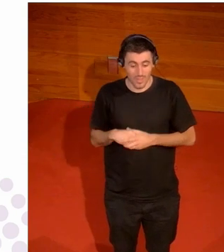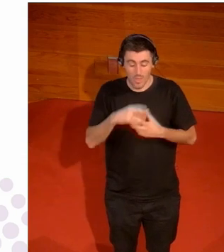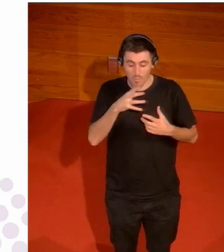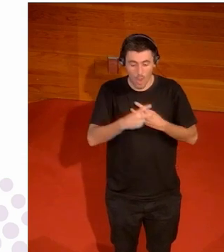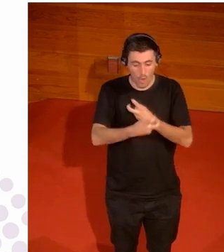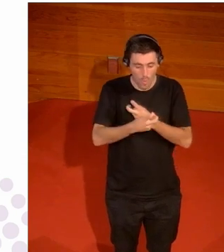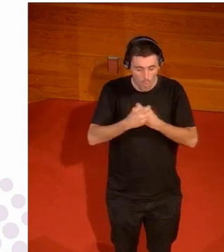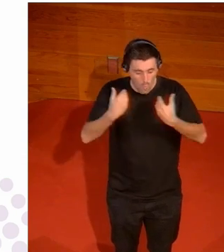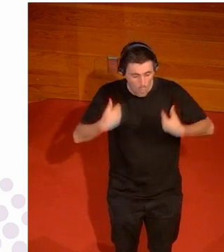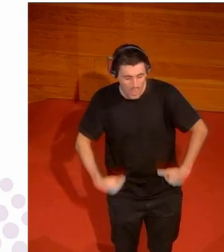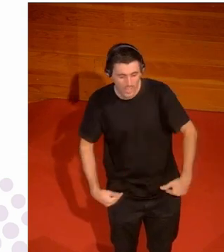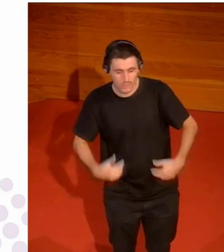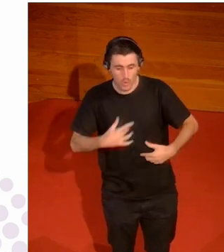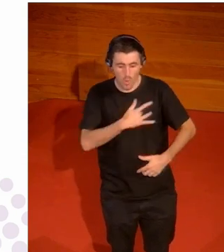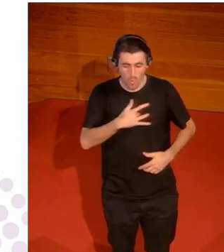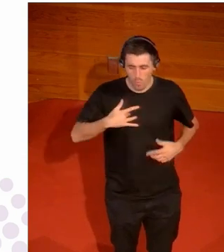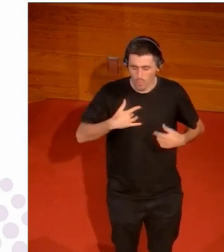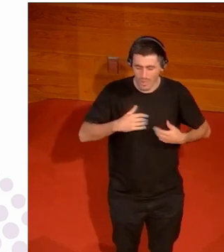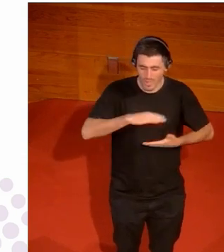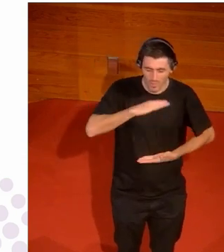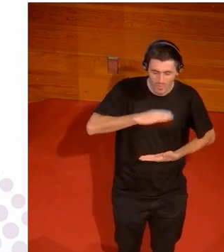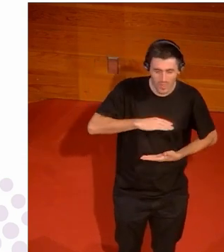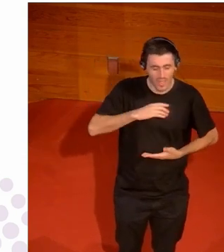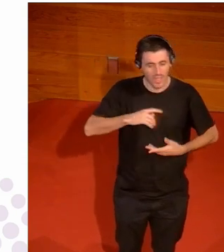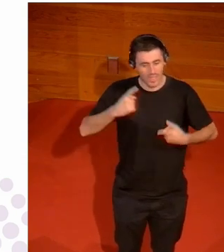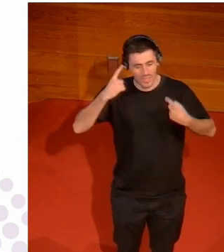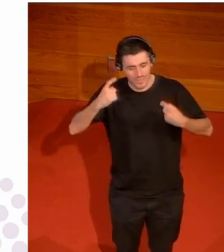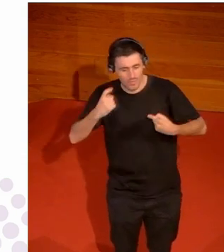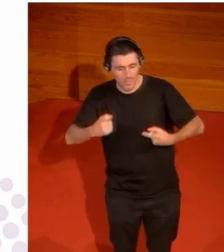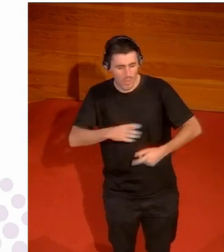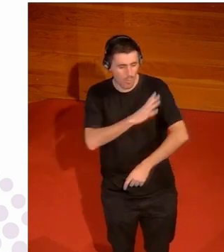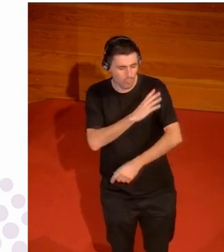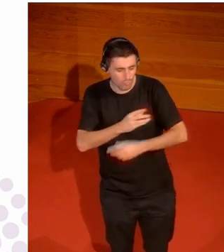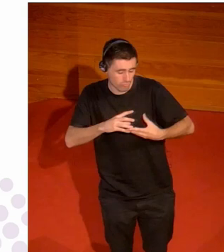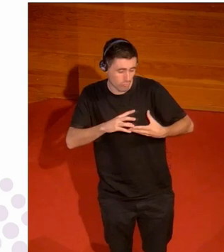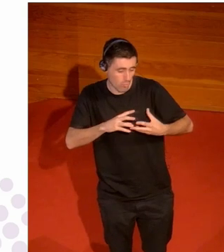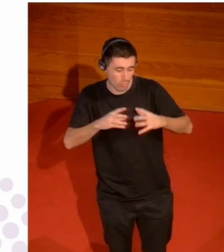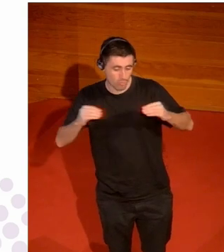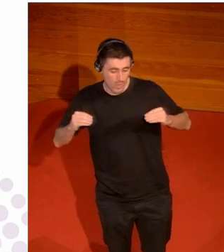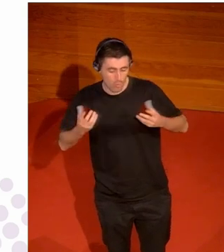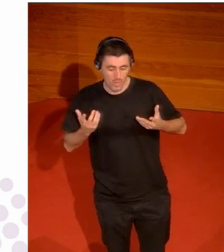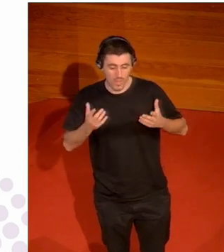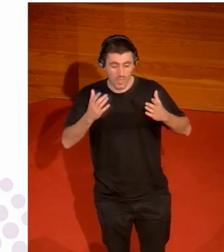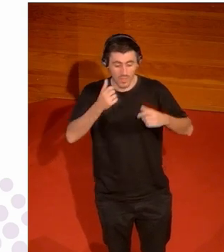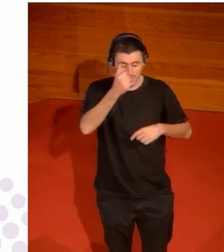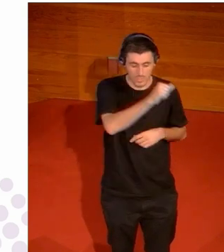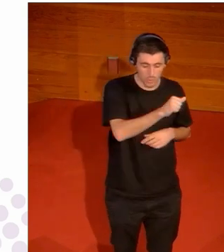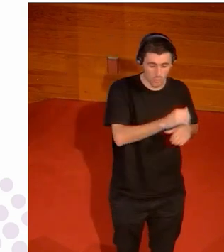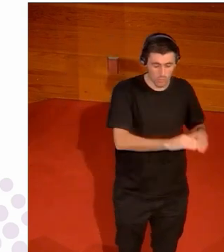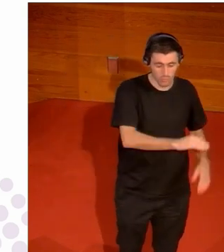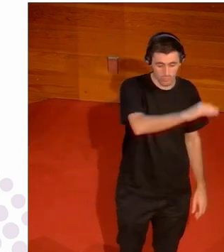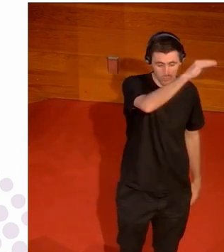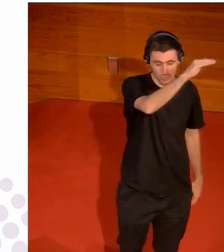ósea valores hemáticos capacidad pulmonar resistencia musculatura etcétera etcétera de los chicos que van